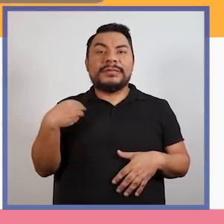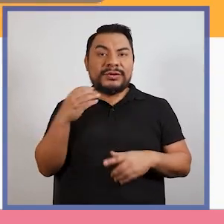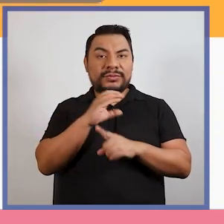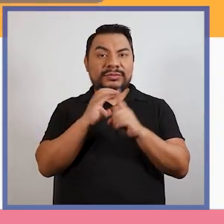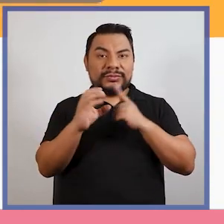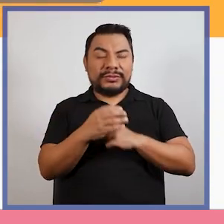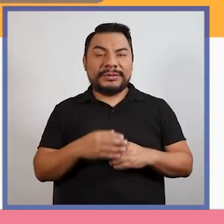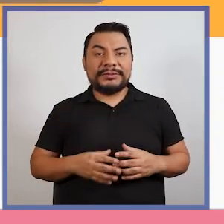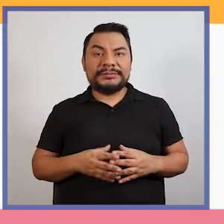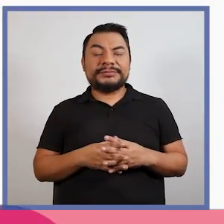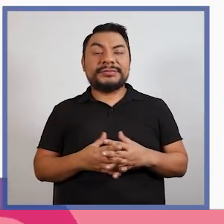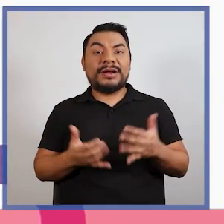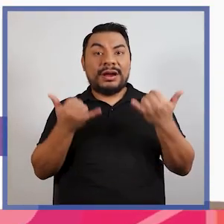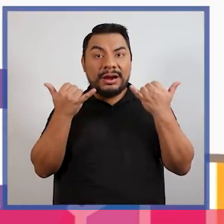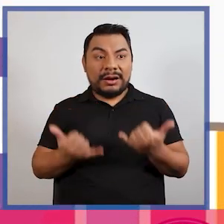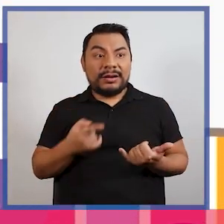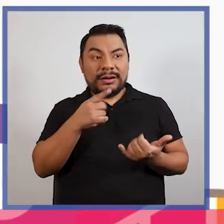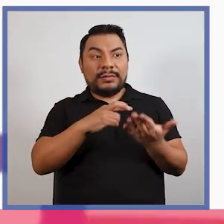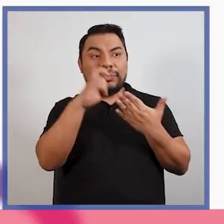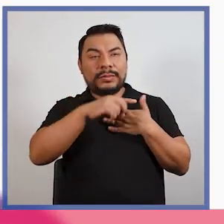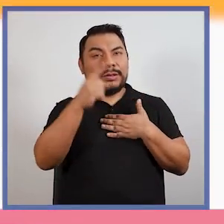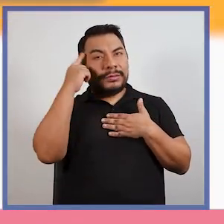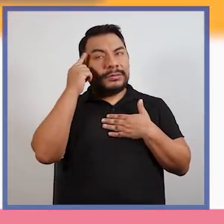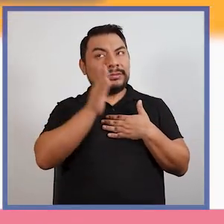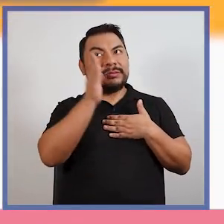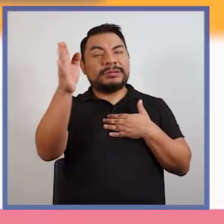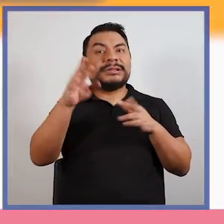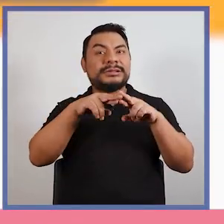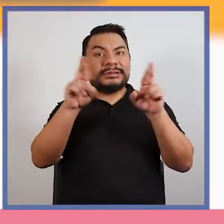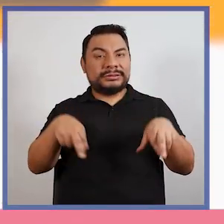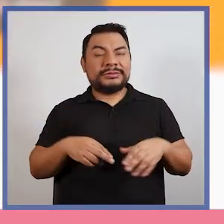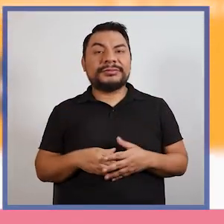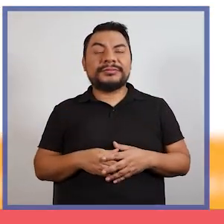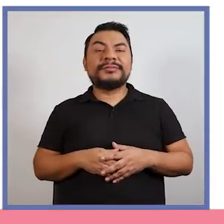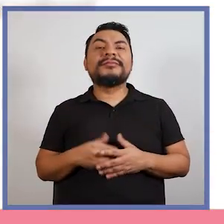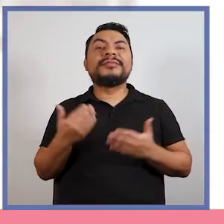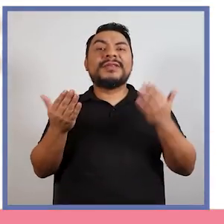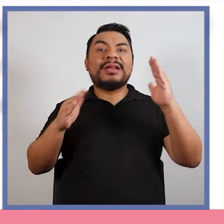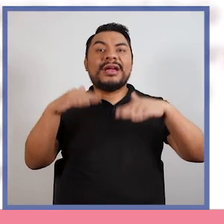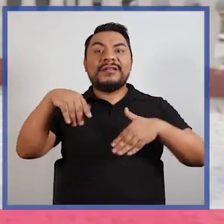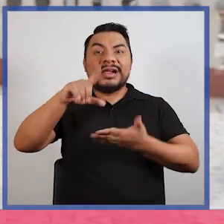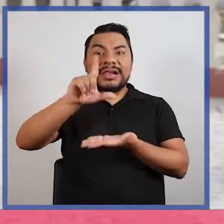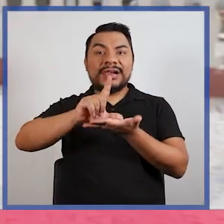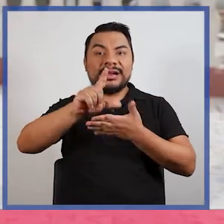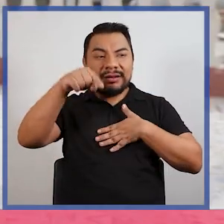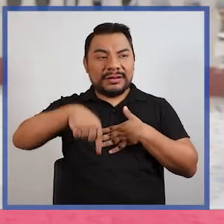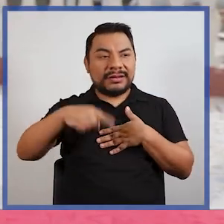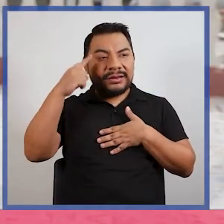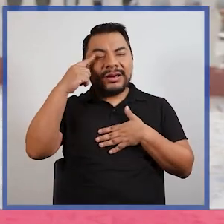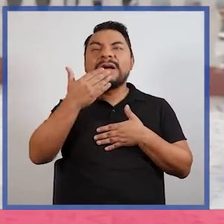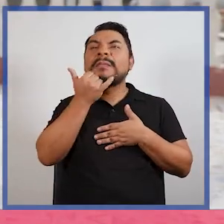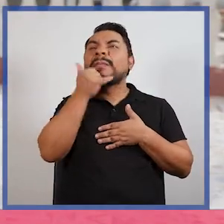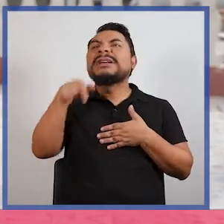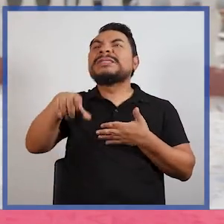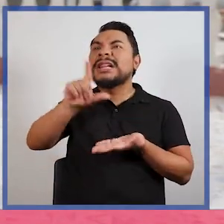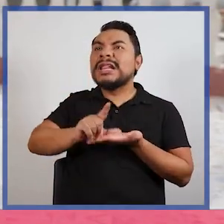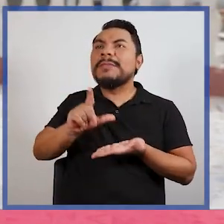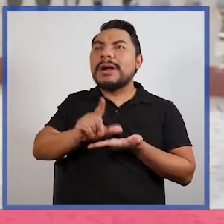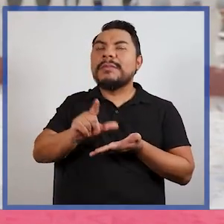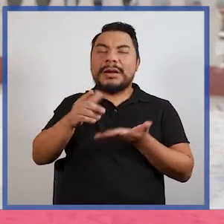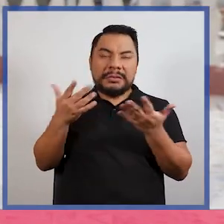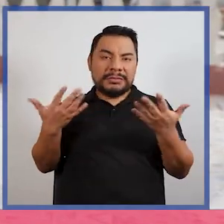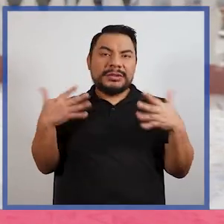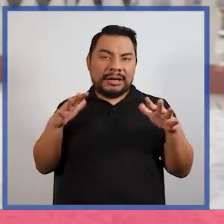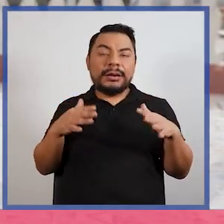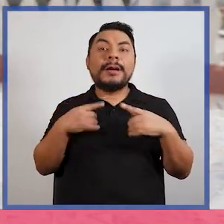Ministerio de Cultura. Ahora proyectan ir a las regiones. A veces en Lima nos quedamos con la idea de lo que sucede en Lima, pero